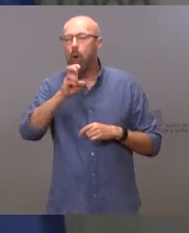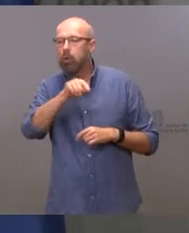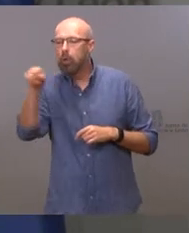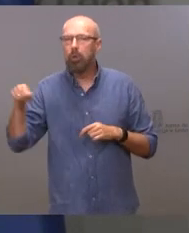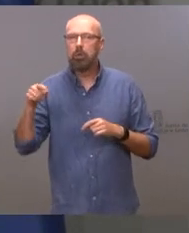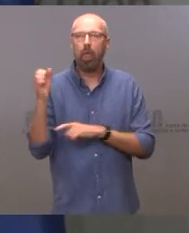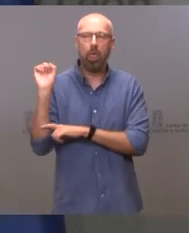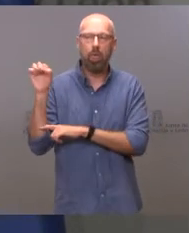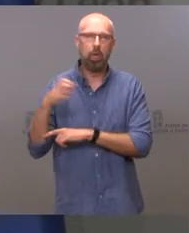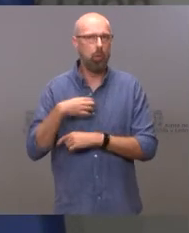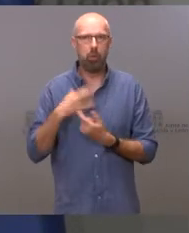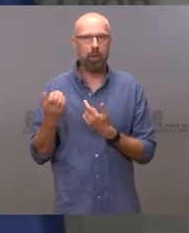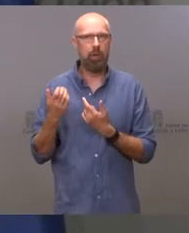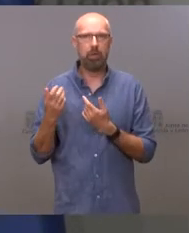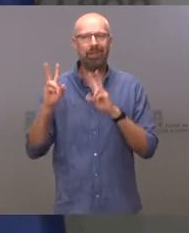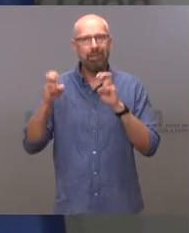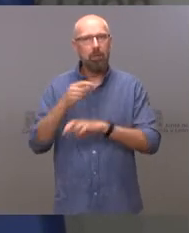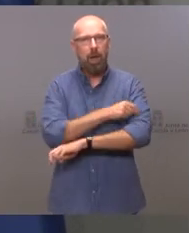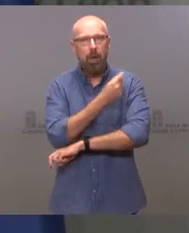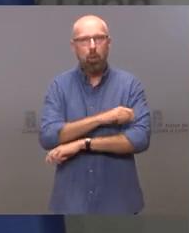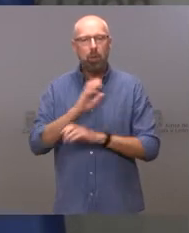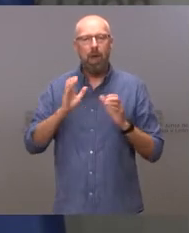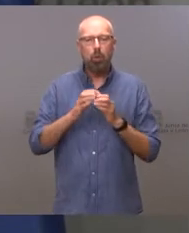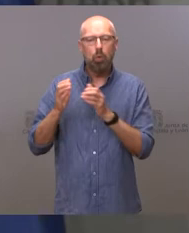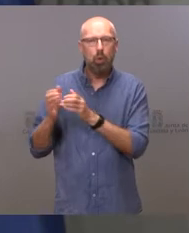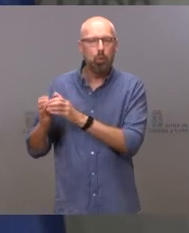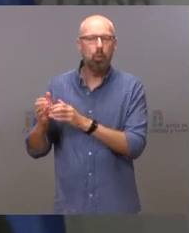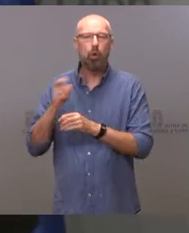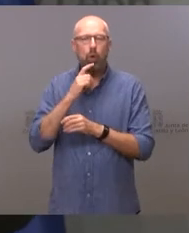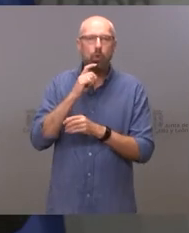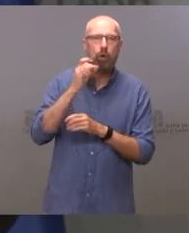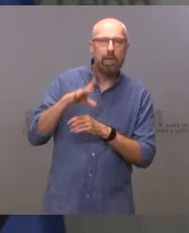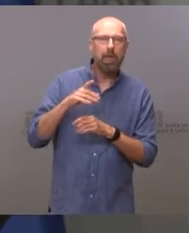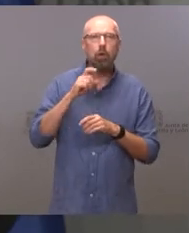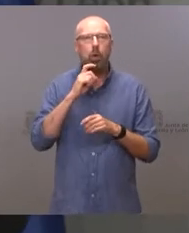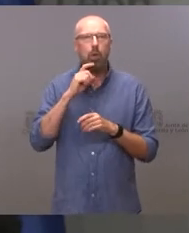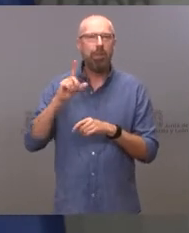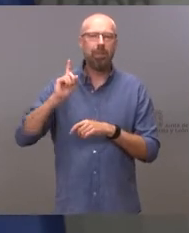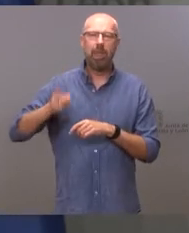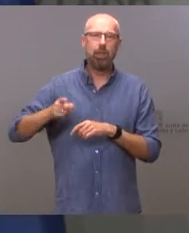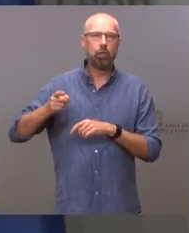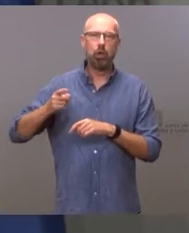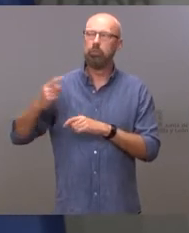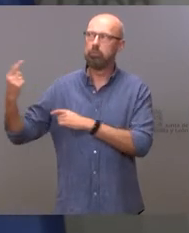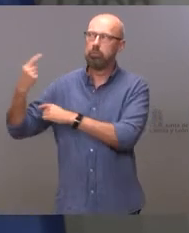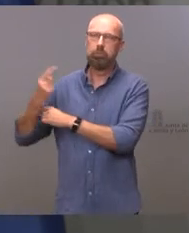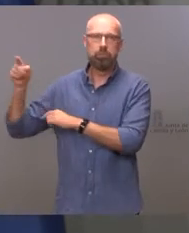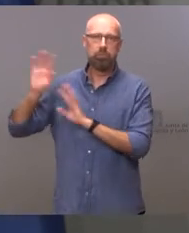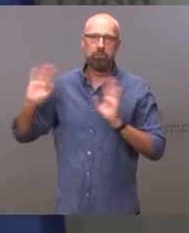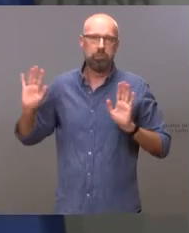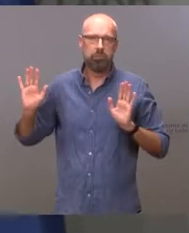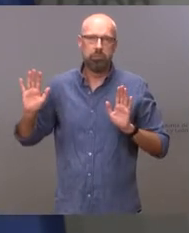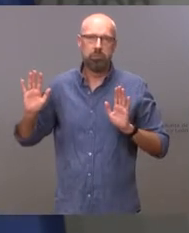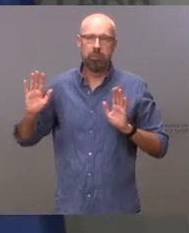calendario a vacunar, ni los grupos que se vacunan ni los que no. Por tanto, hasta que esto no se decida, que esperamos, insisto, que se decida hoy, no